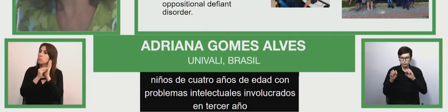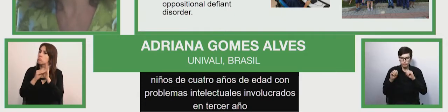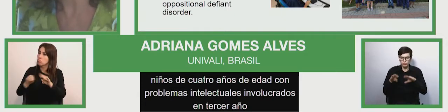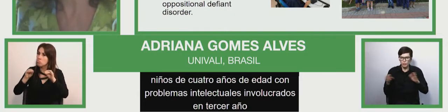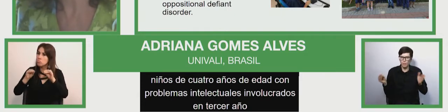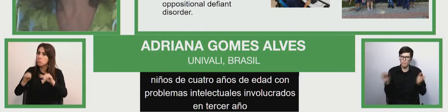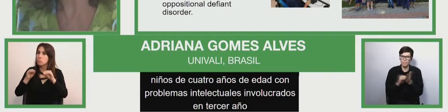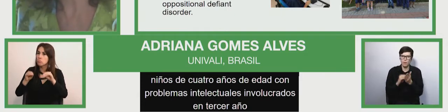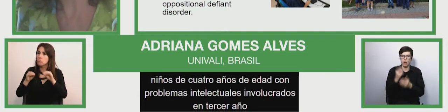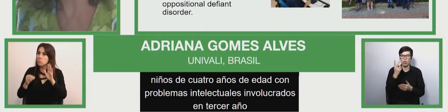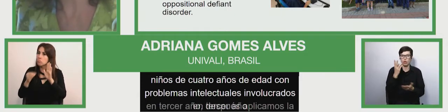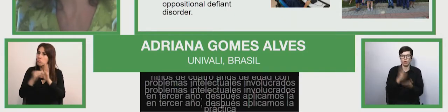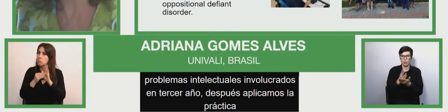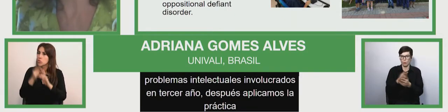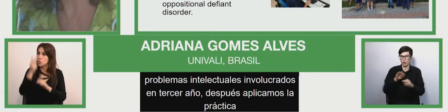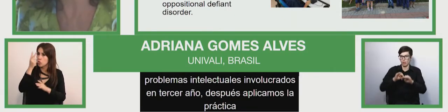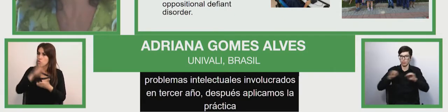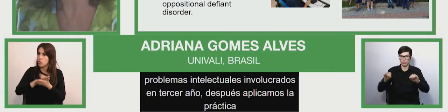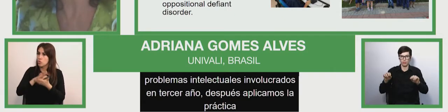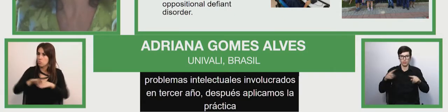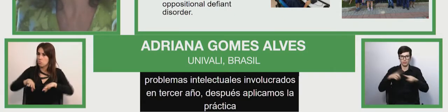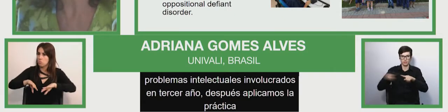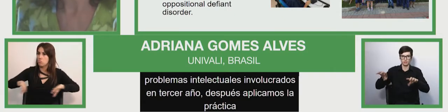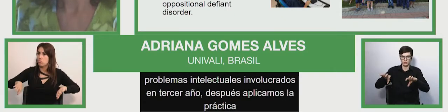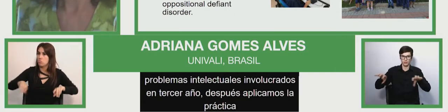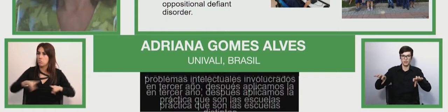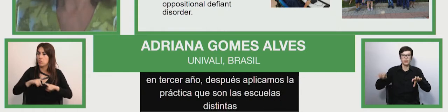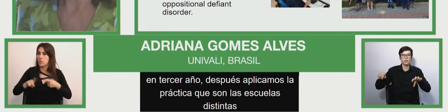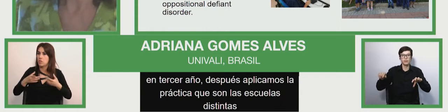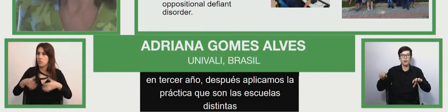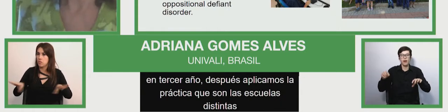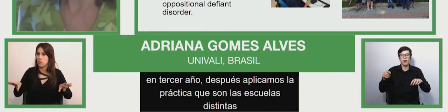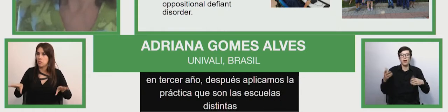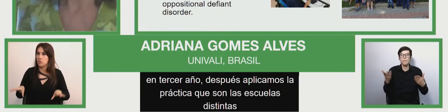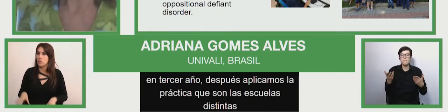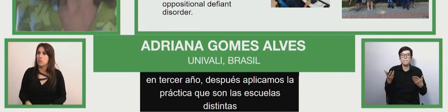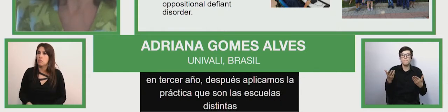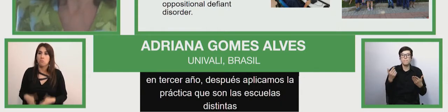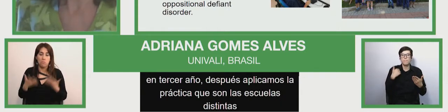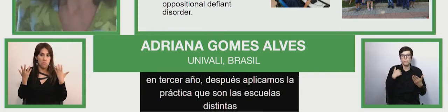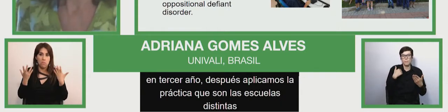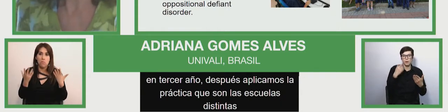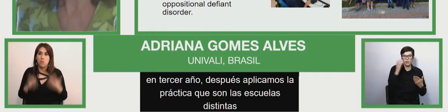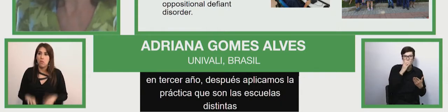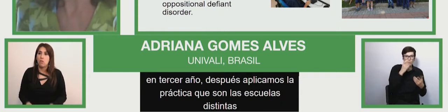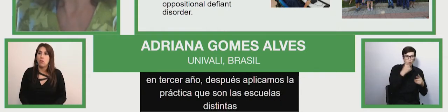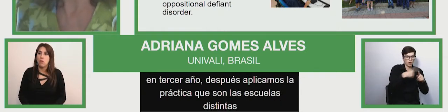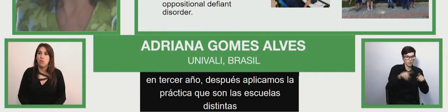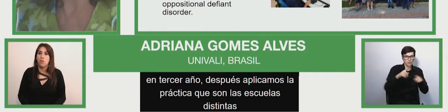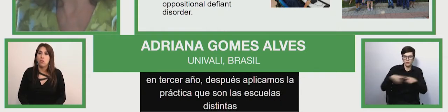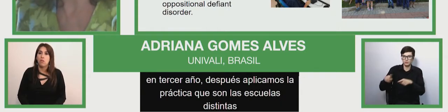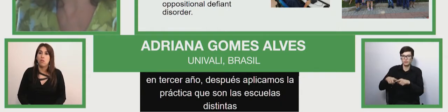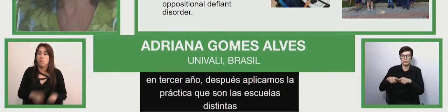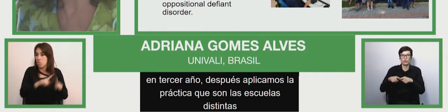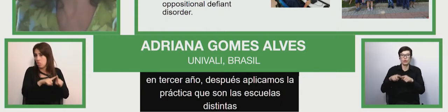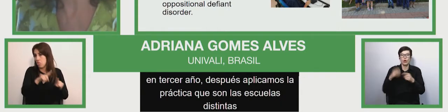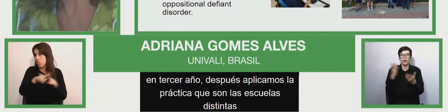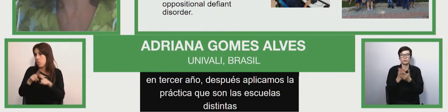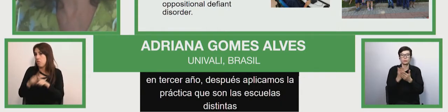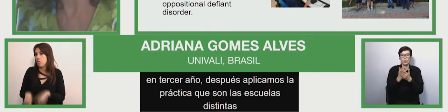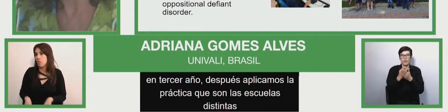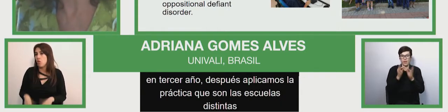distintas, involucrando distintos tipos de estudiantes del total, donde había